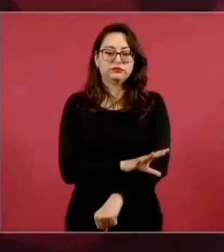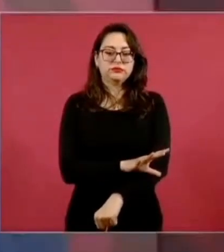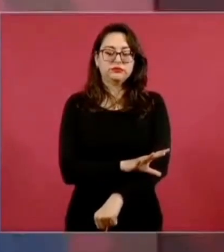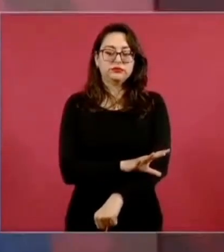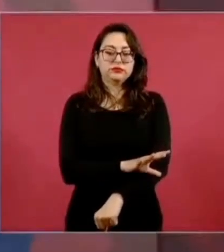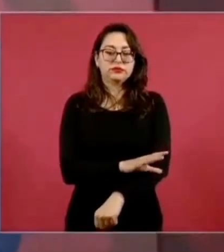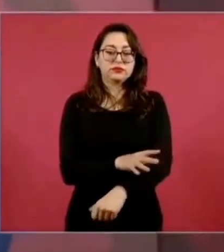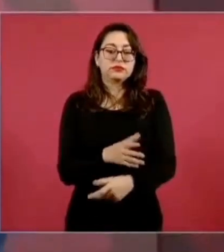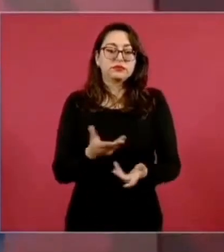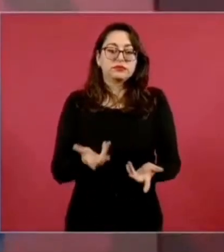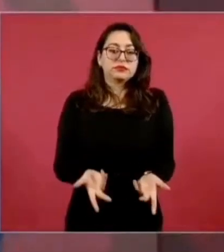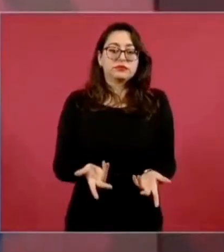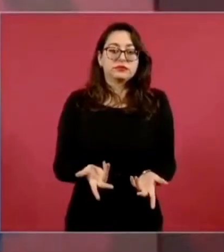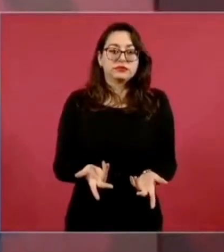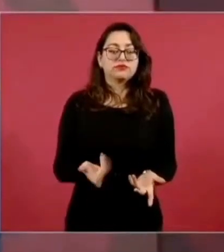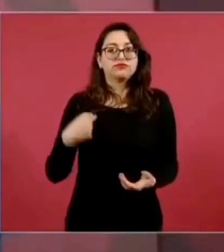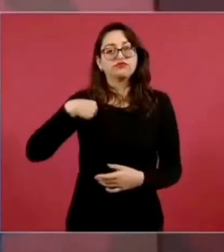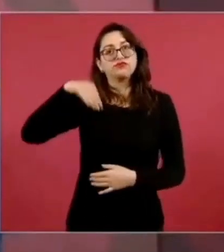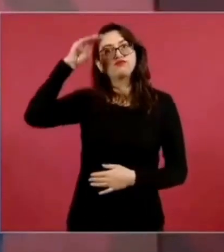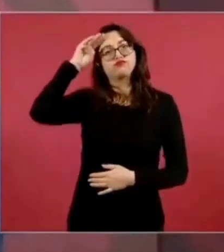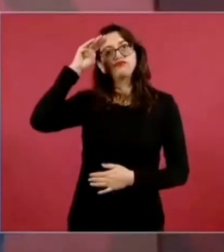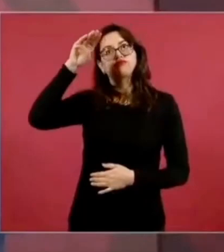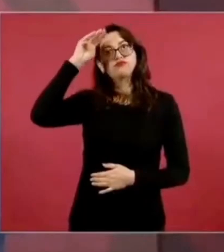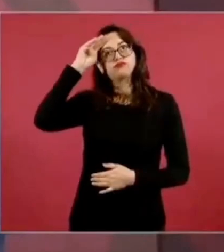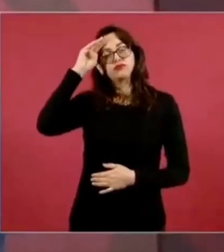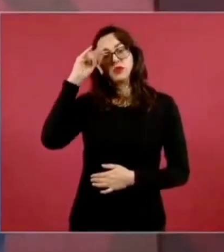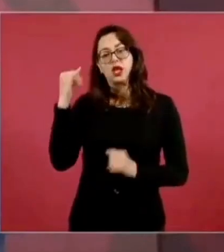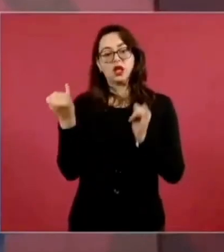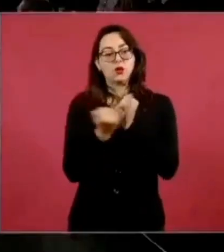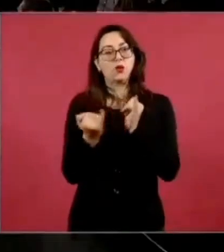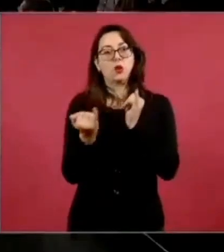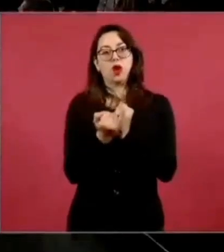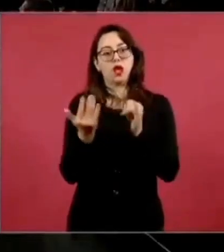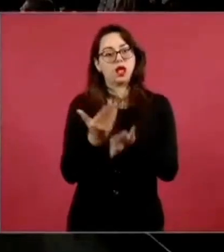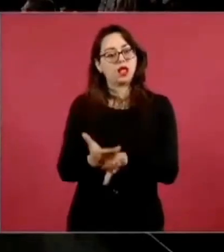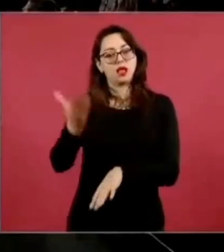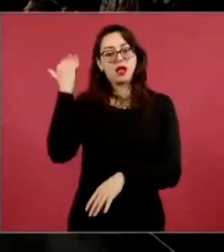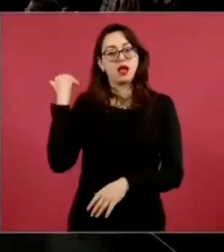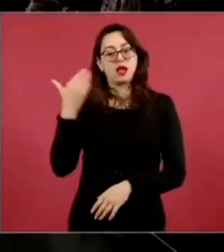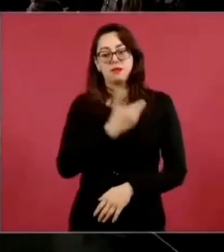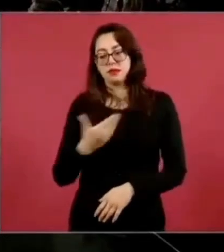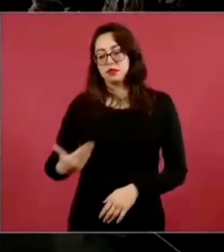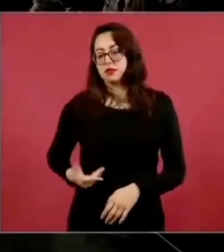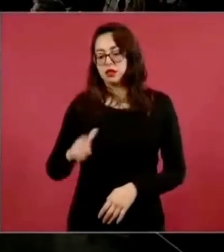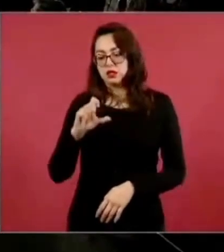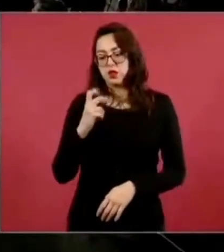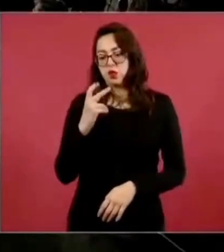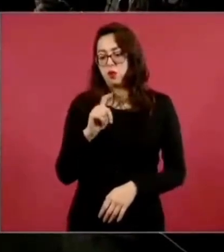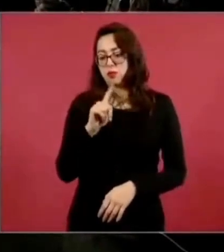la dejó el presidente López Mateos